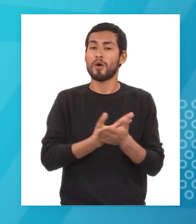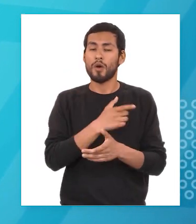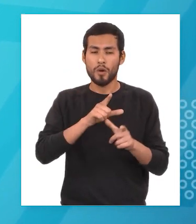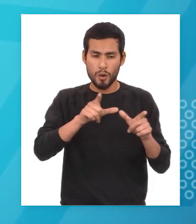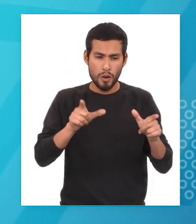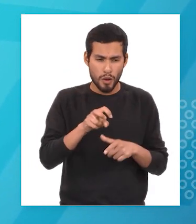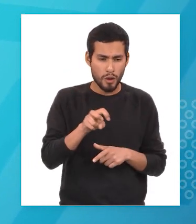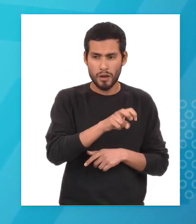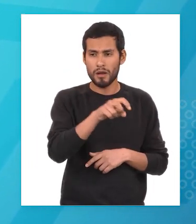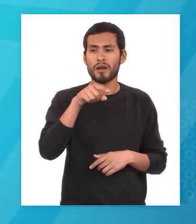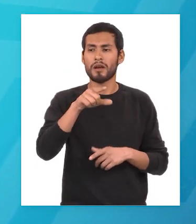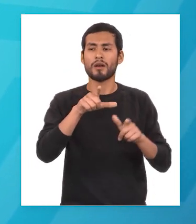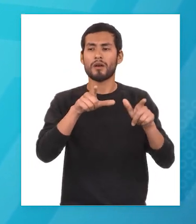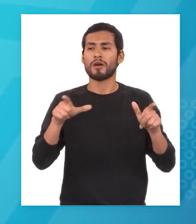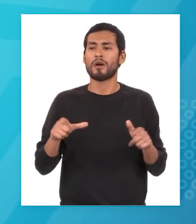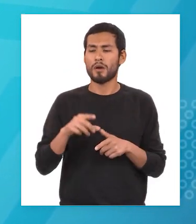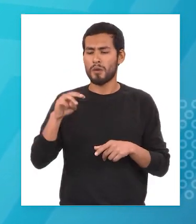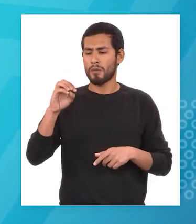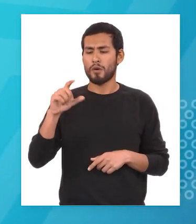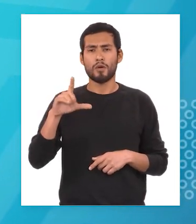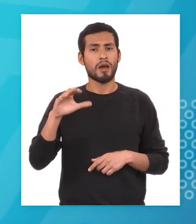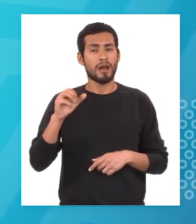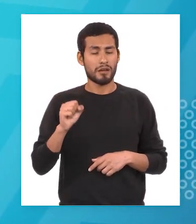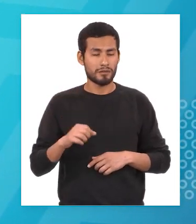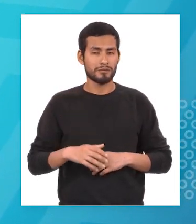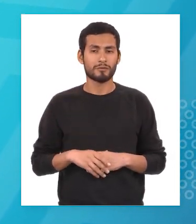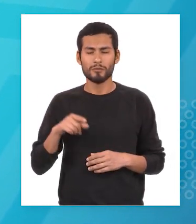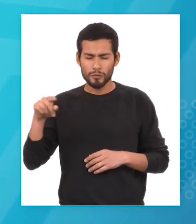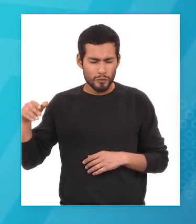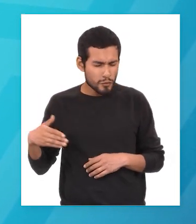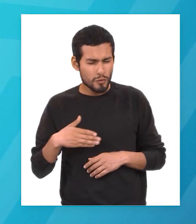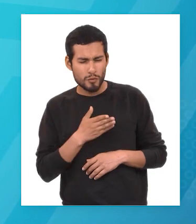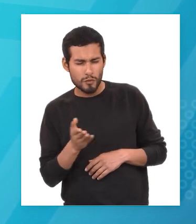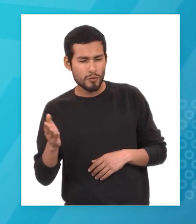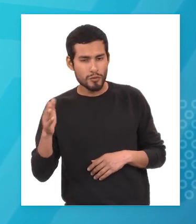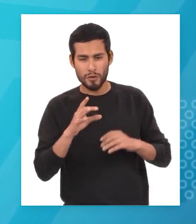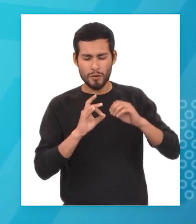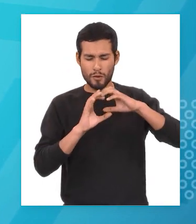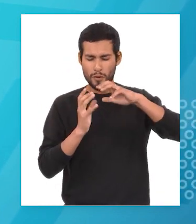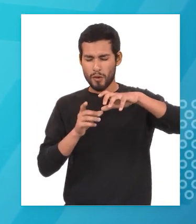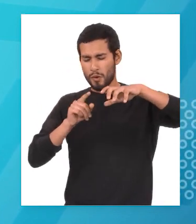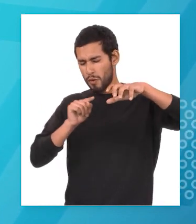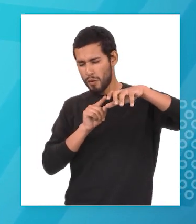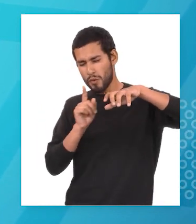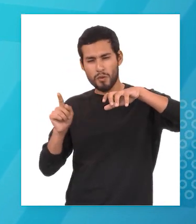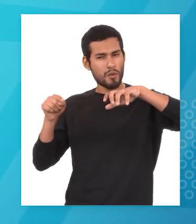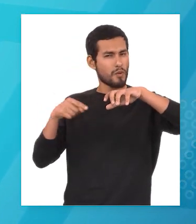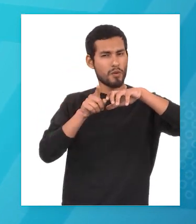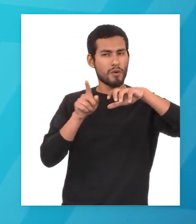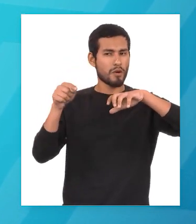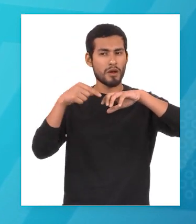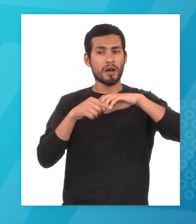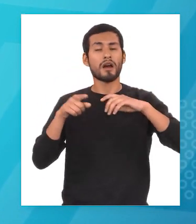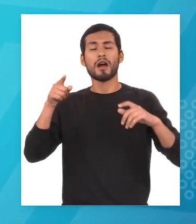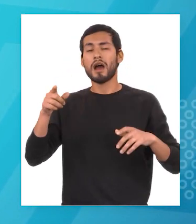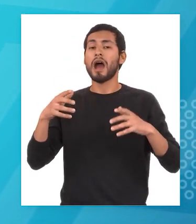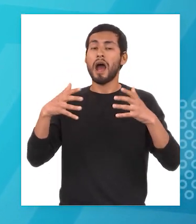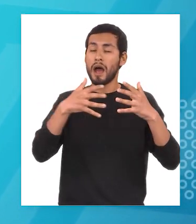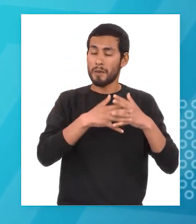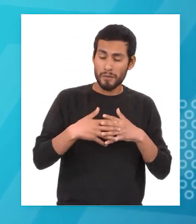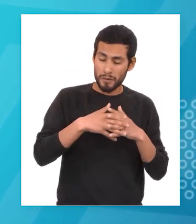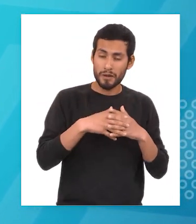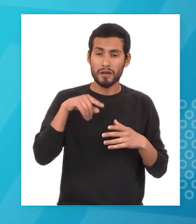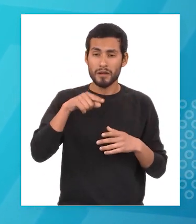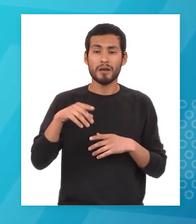una nueva ruta a las islas molucas recorriendo todo el planeta su expedición se dirigió a